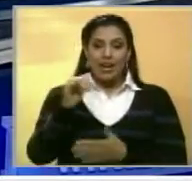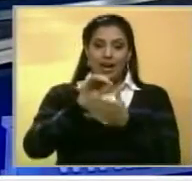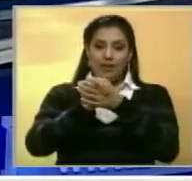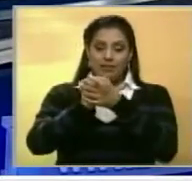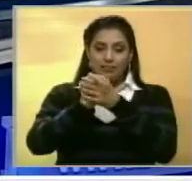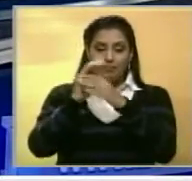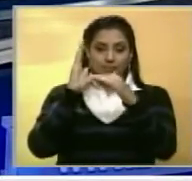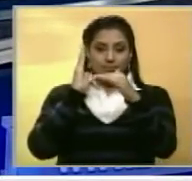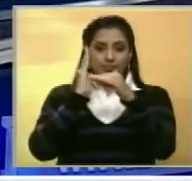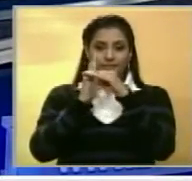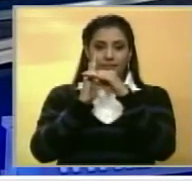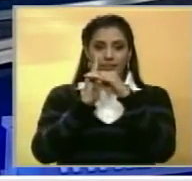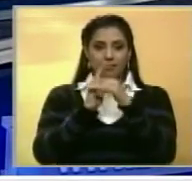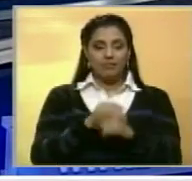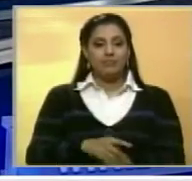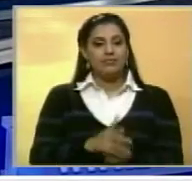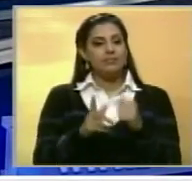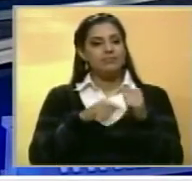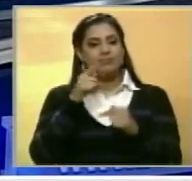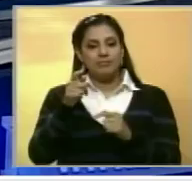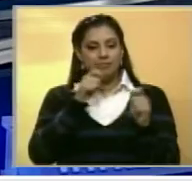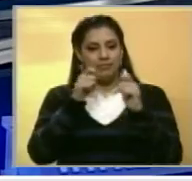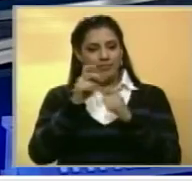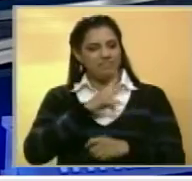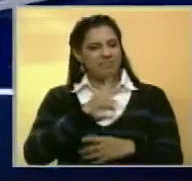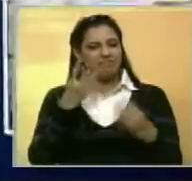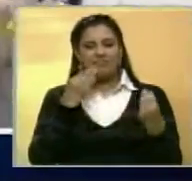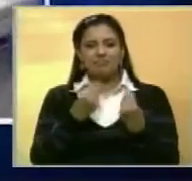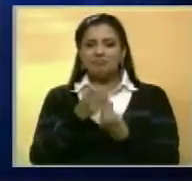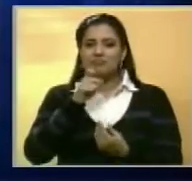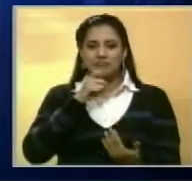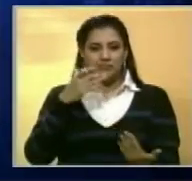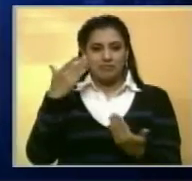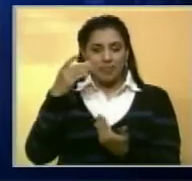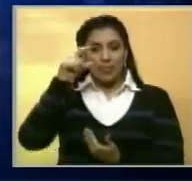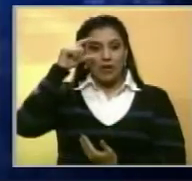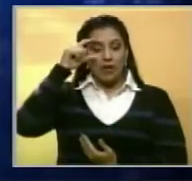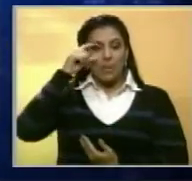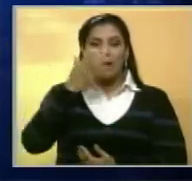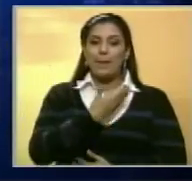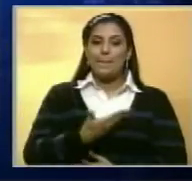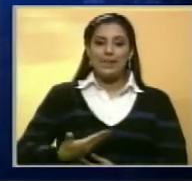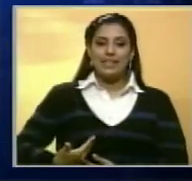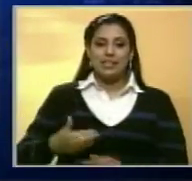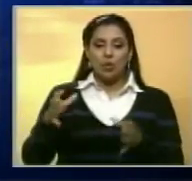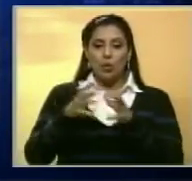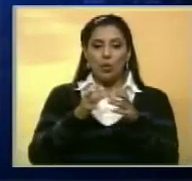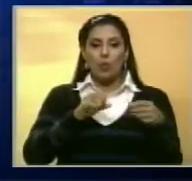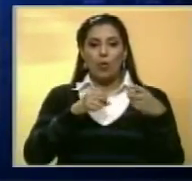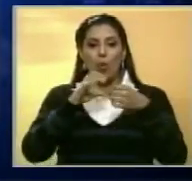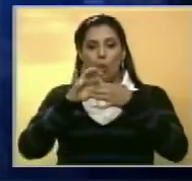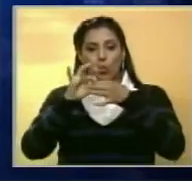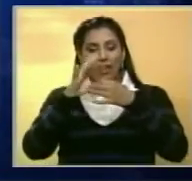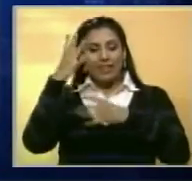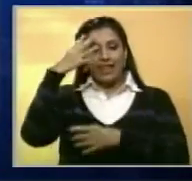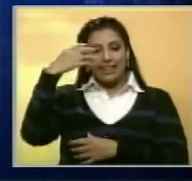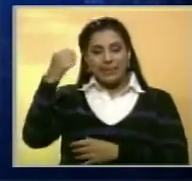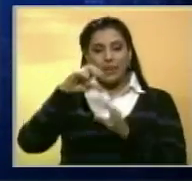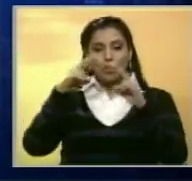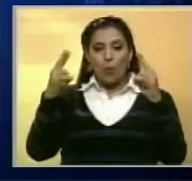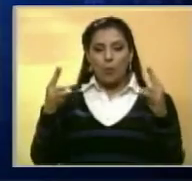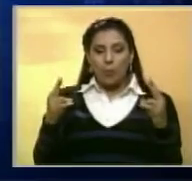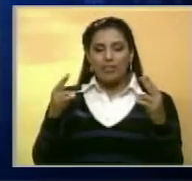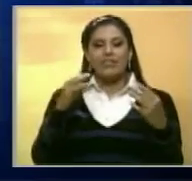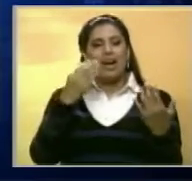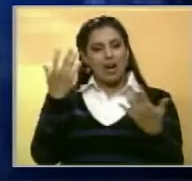Amigos, tiempo de hacer una pausa. A regreso en Entrevista a Benevisión nos acompaña Irán Gaviria, presidente del Partido Unión y Entendimiento Puente.